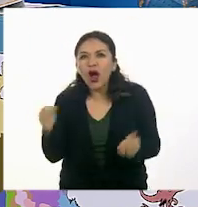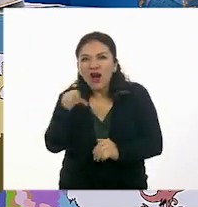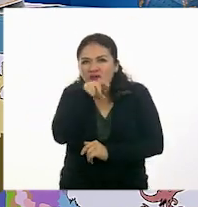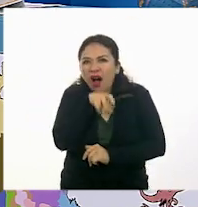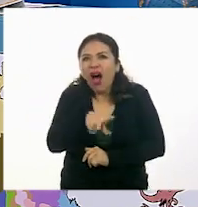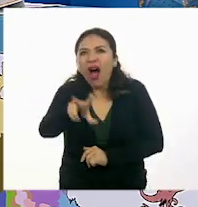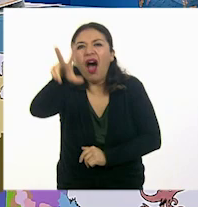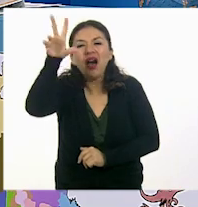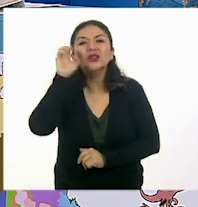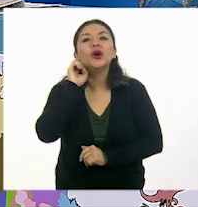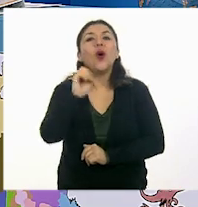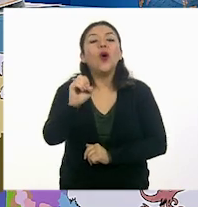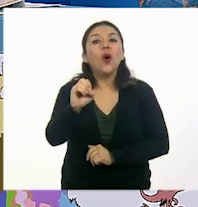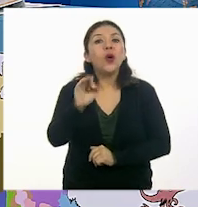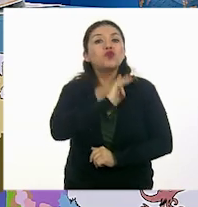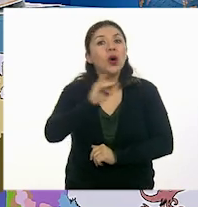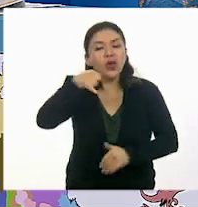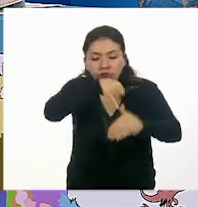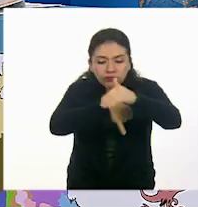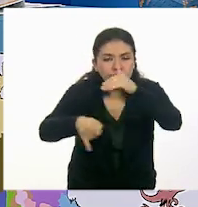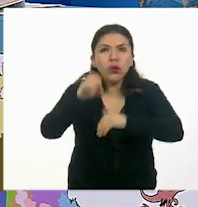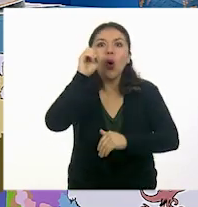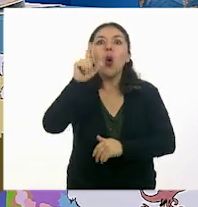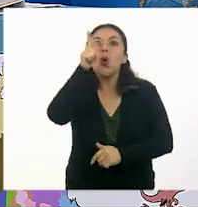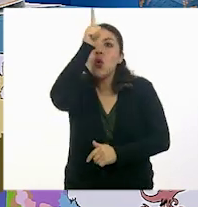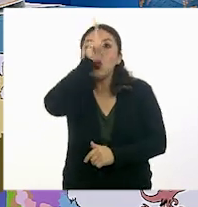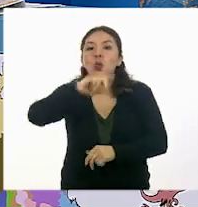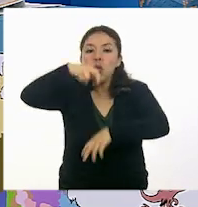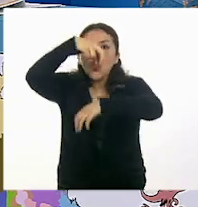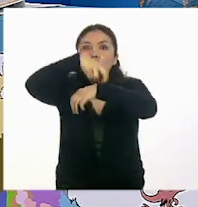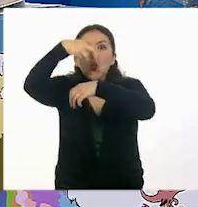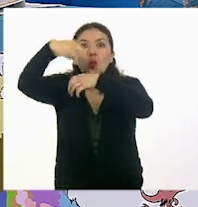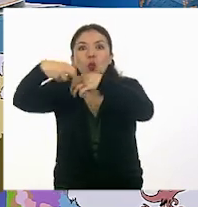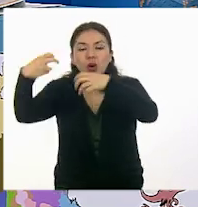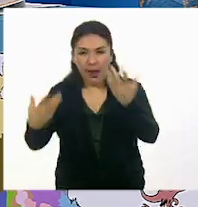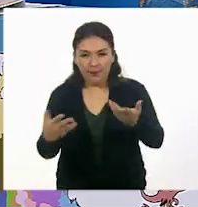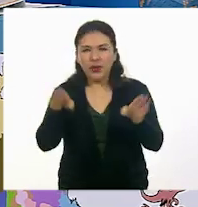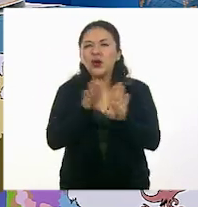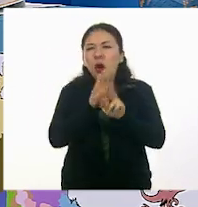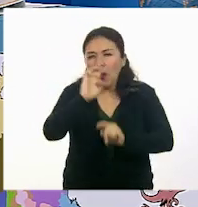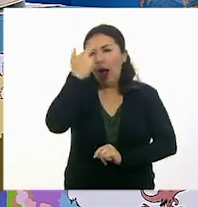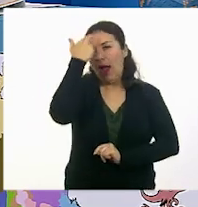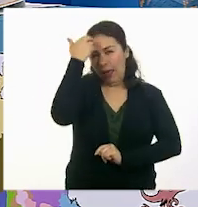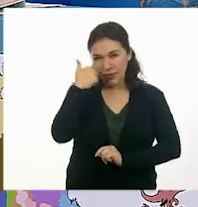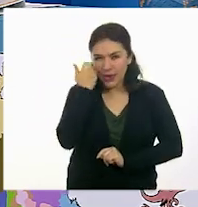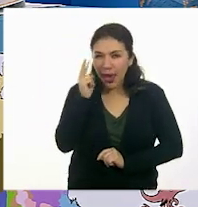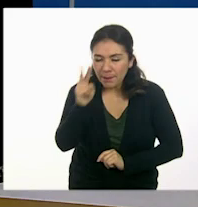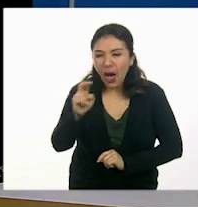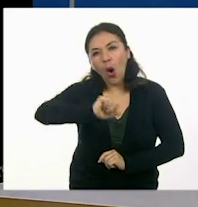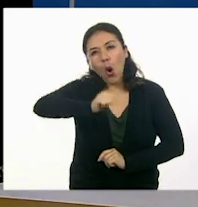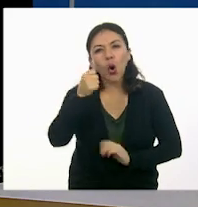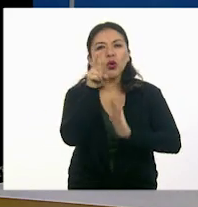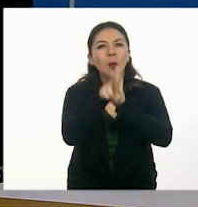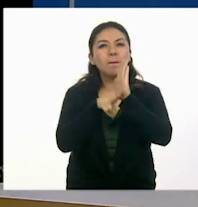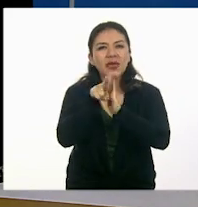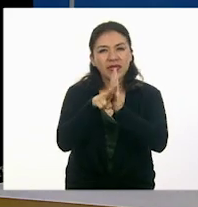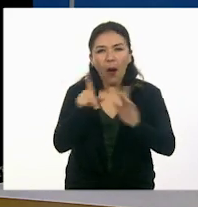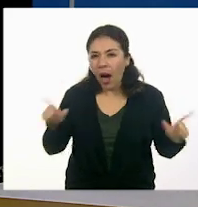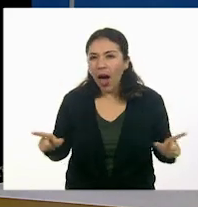cueva de un dragón. Incluso podríamos trasladarnos a la superficie de la luna. Pero, ¿qué te parece si para recordar mejor, vemos el siguiente video